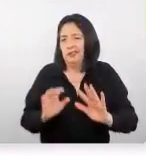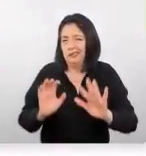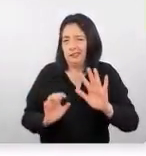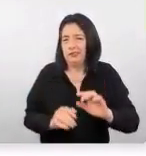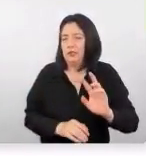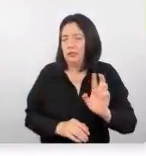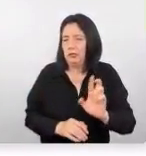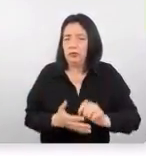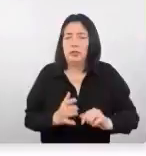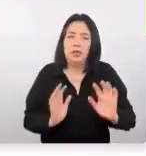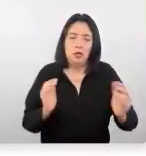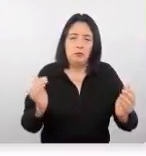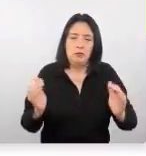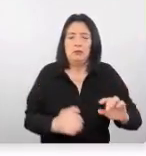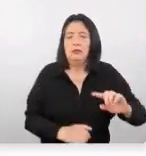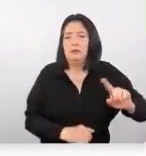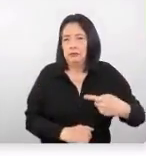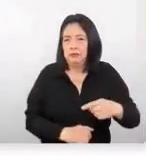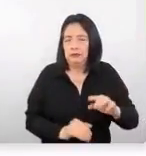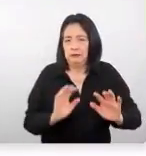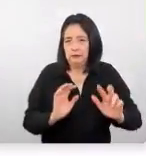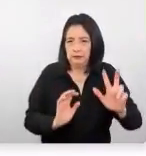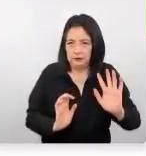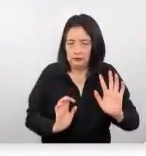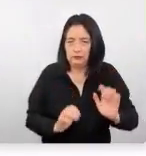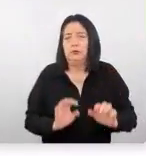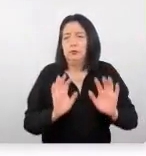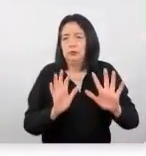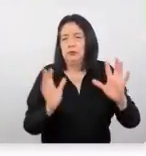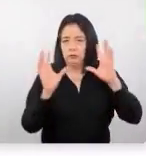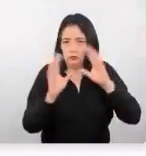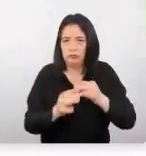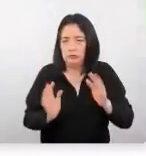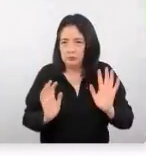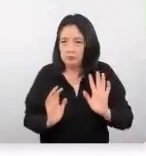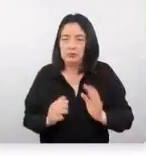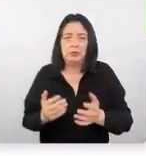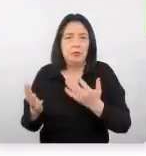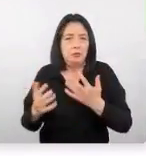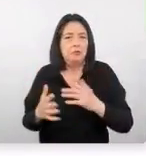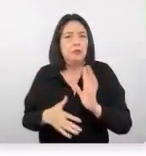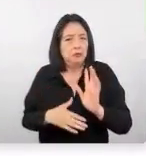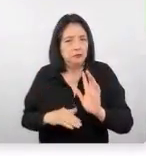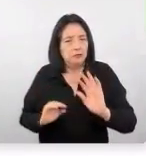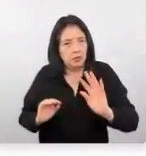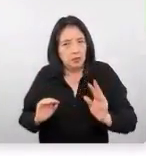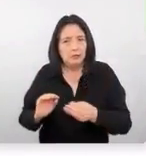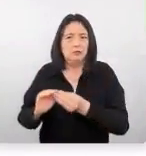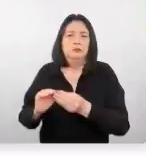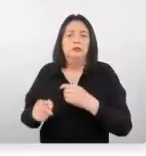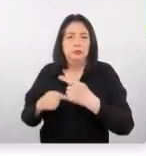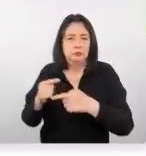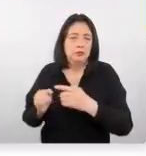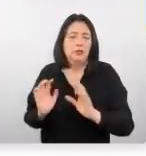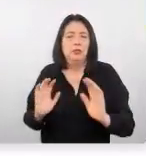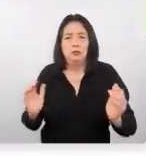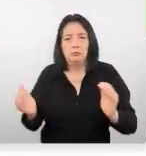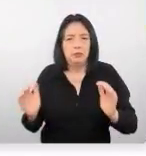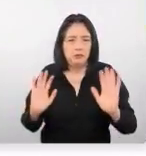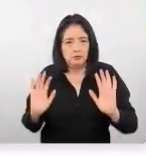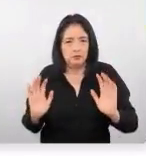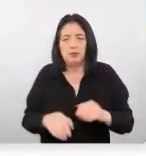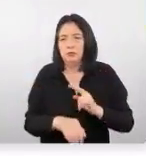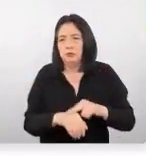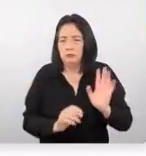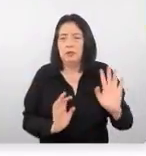comparación a 1013 que es por 10 noches estamos hablando de un ingreso adicional diario en comparación al promedio